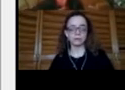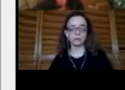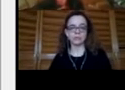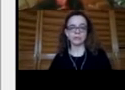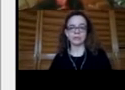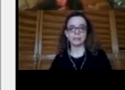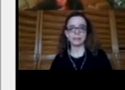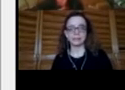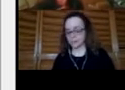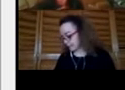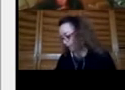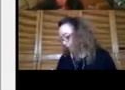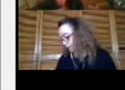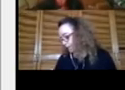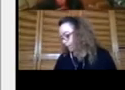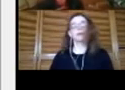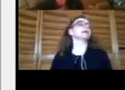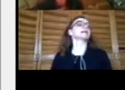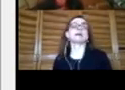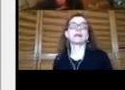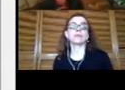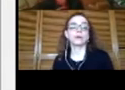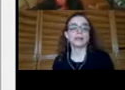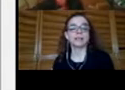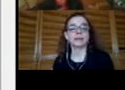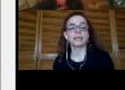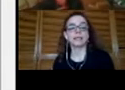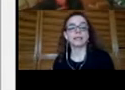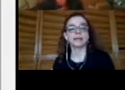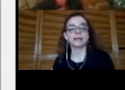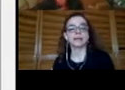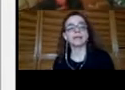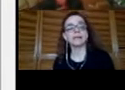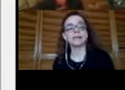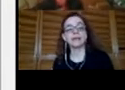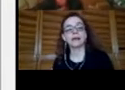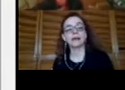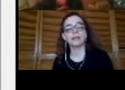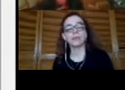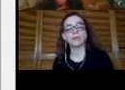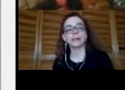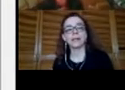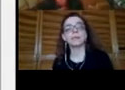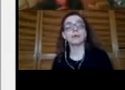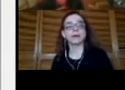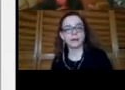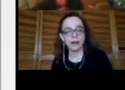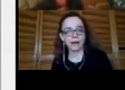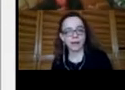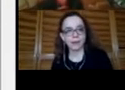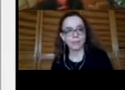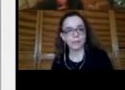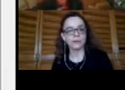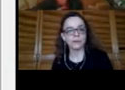instituciones que están trabajando en la estrategia y a través de ella queremos empoderar